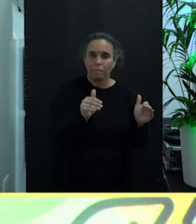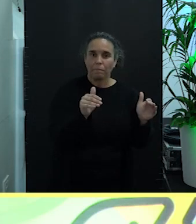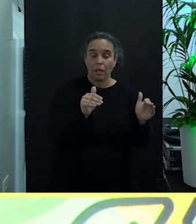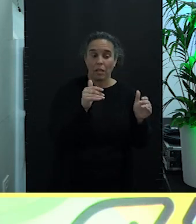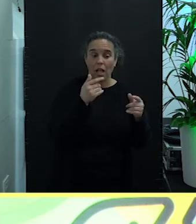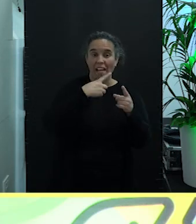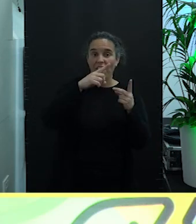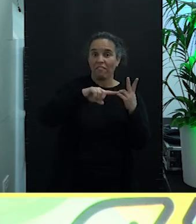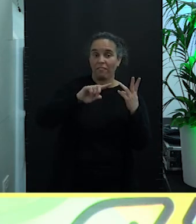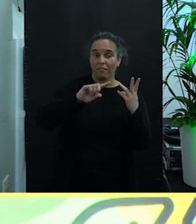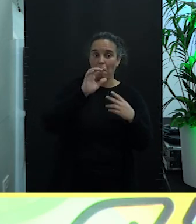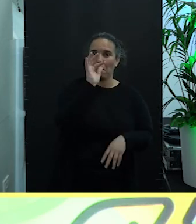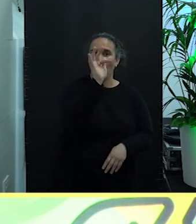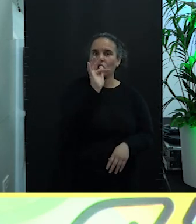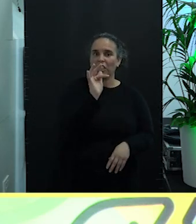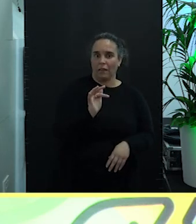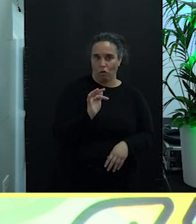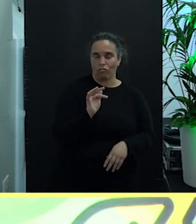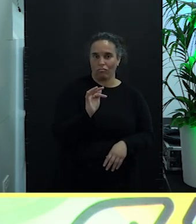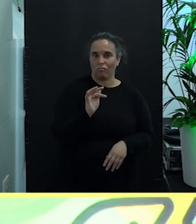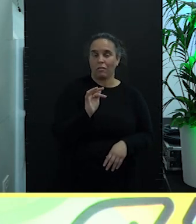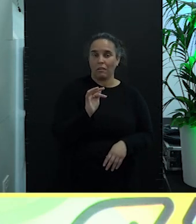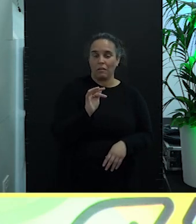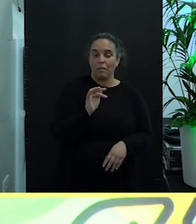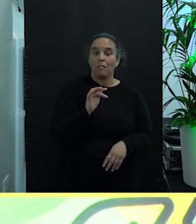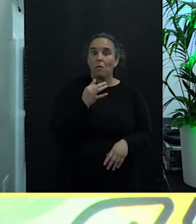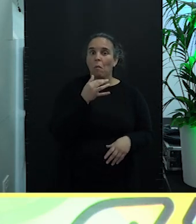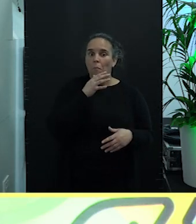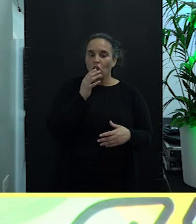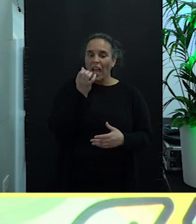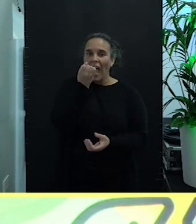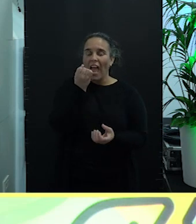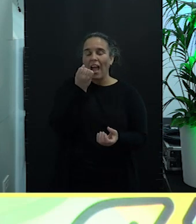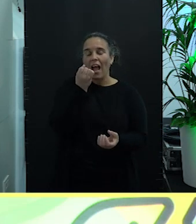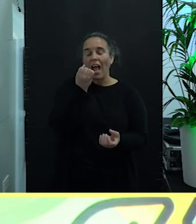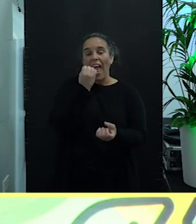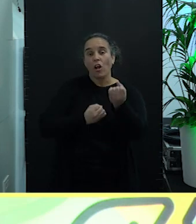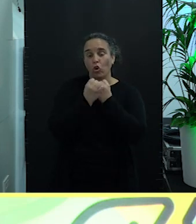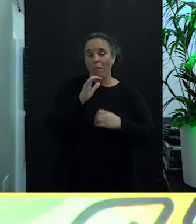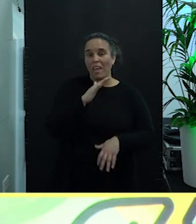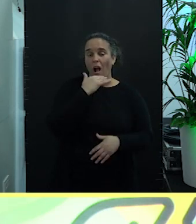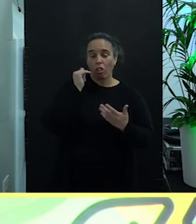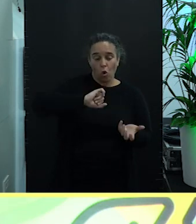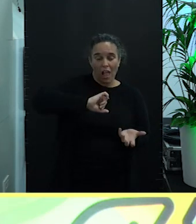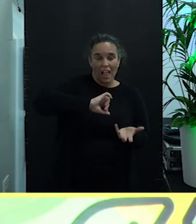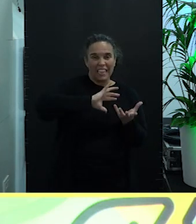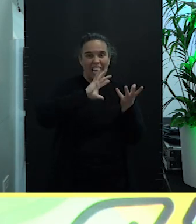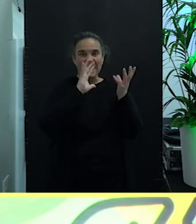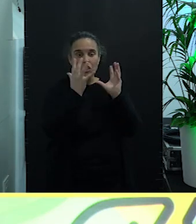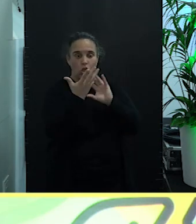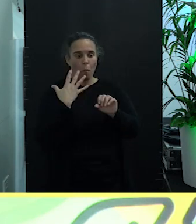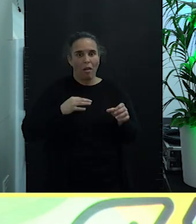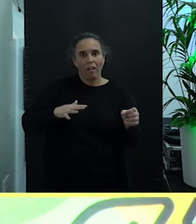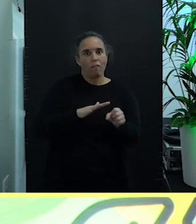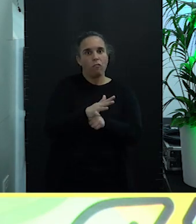positivos que la transición de la economía azul puede tener sobre nuestro mercado laboral. Después